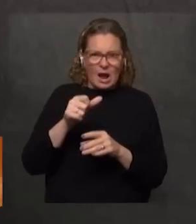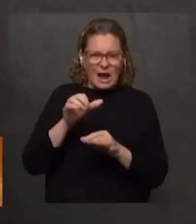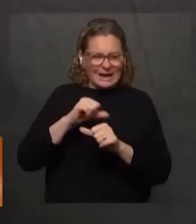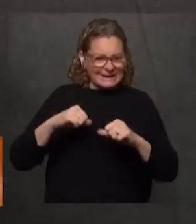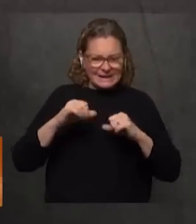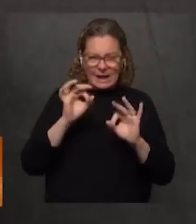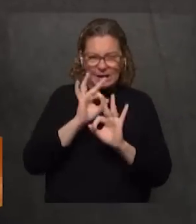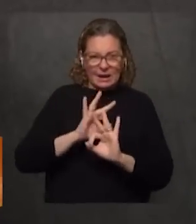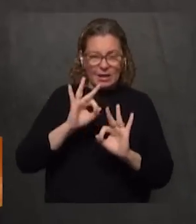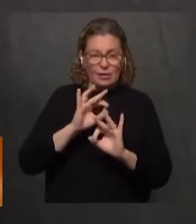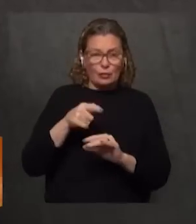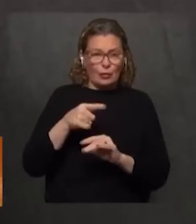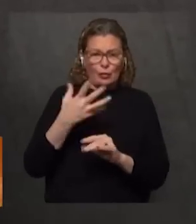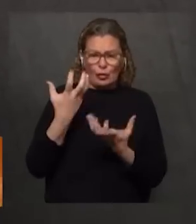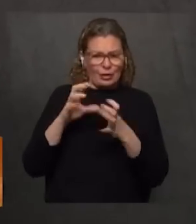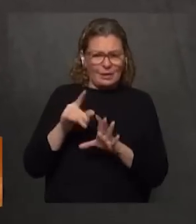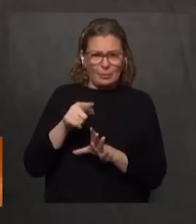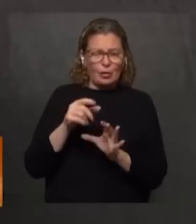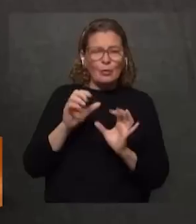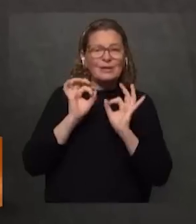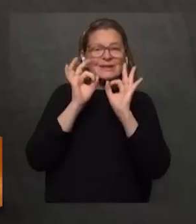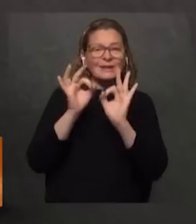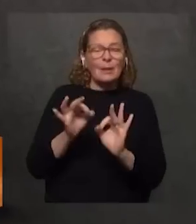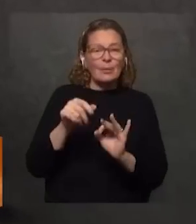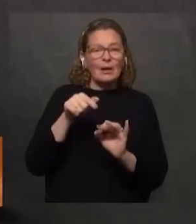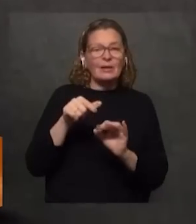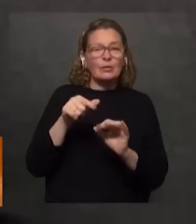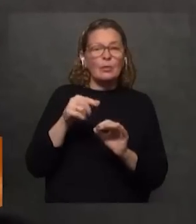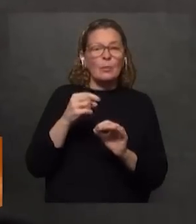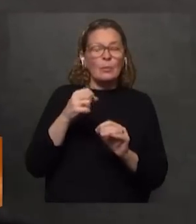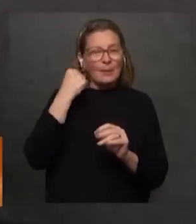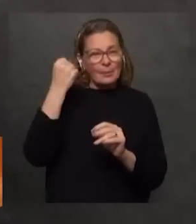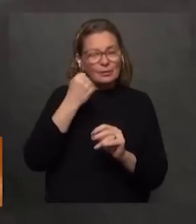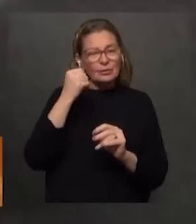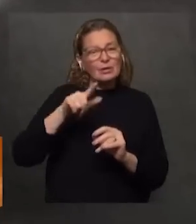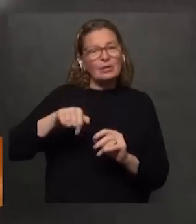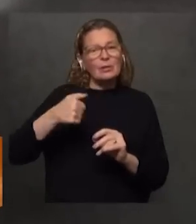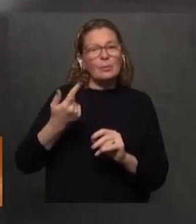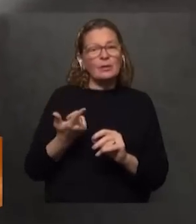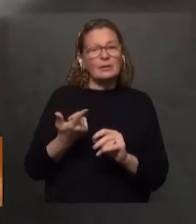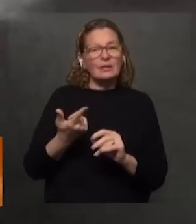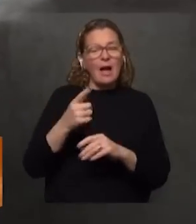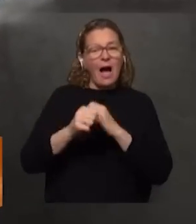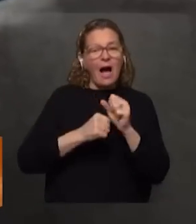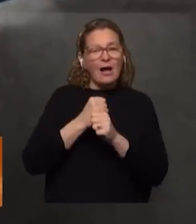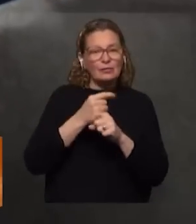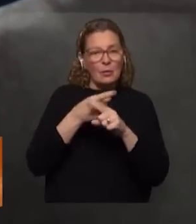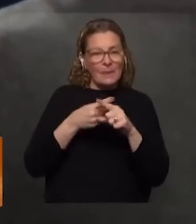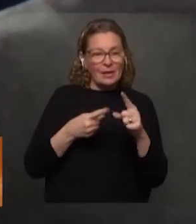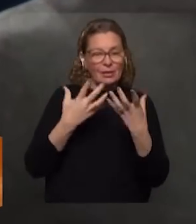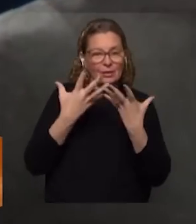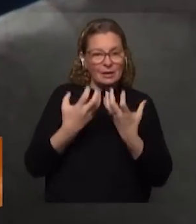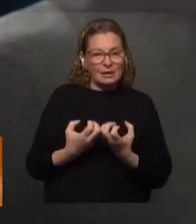justamente no era nuestra intención, ¿cómo llegamos a eso? Que quizás es lo más importante, después de año y medio queriendo